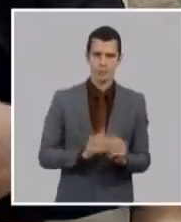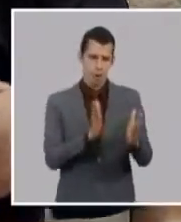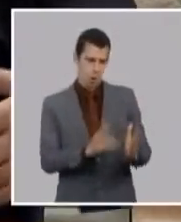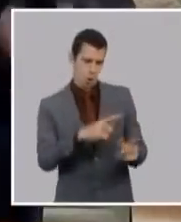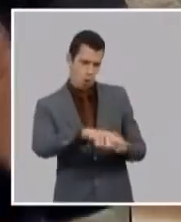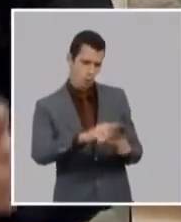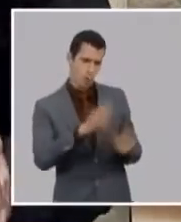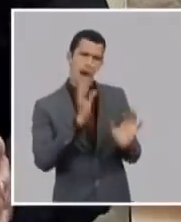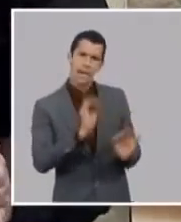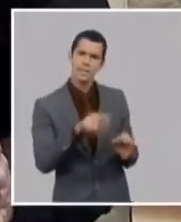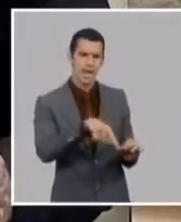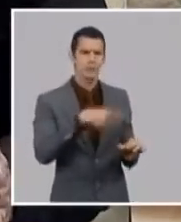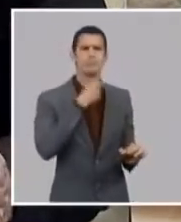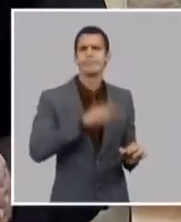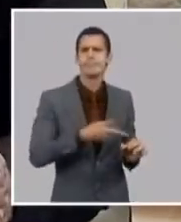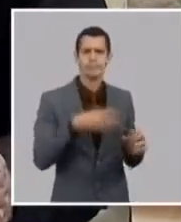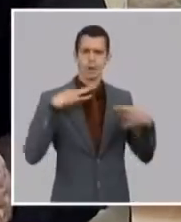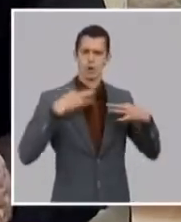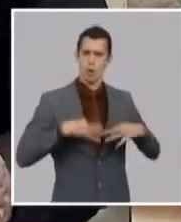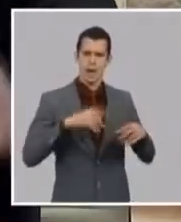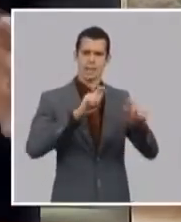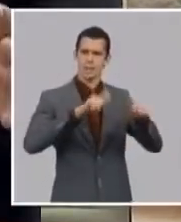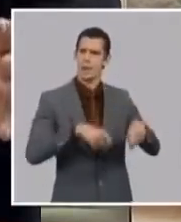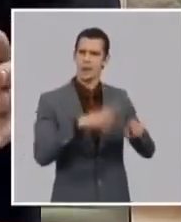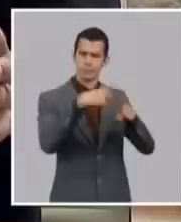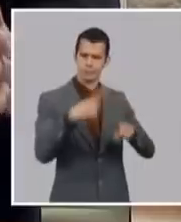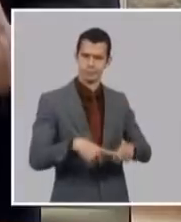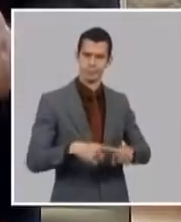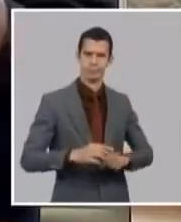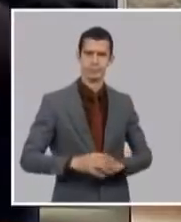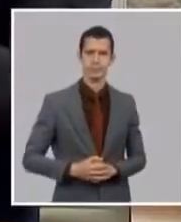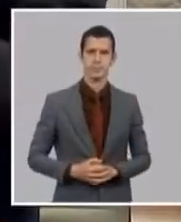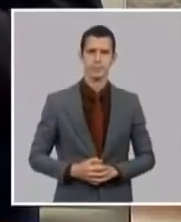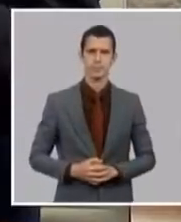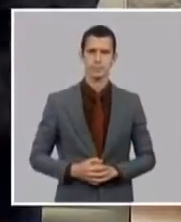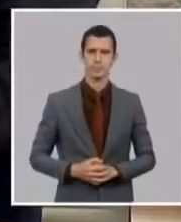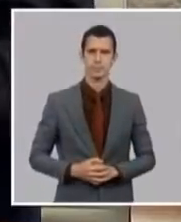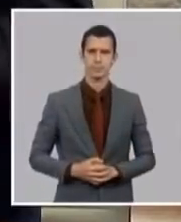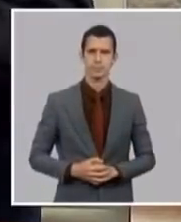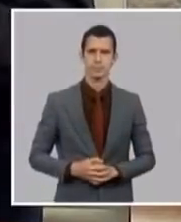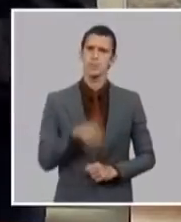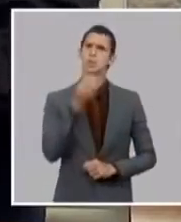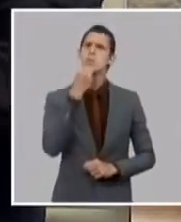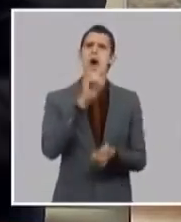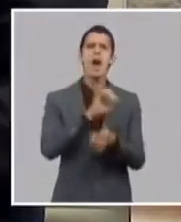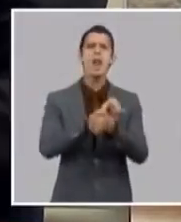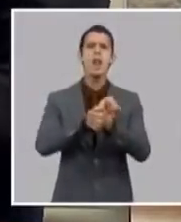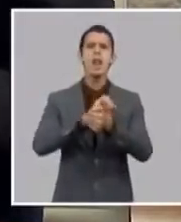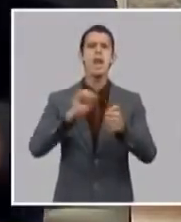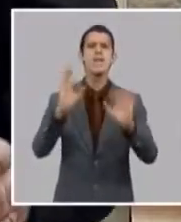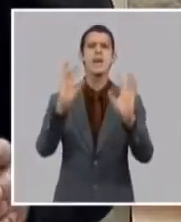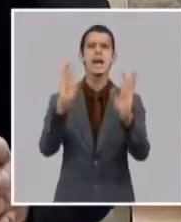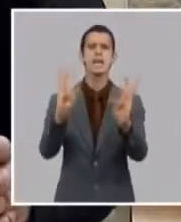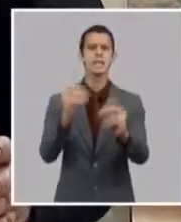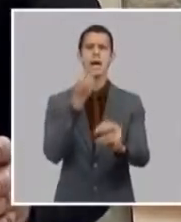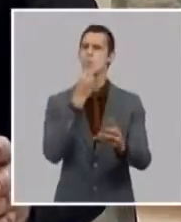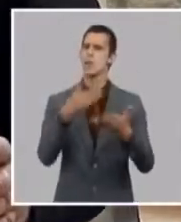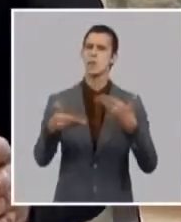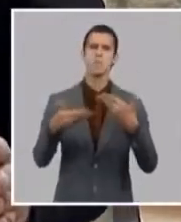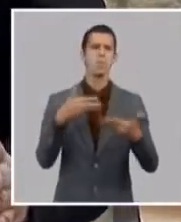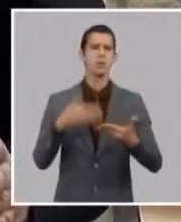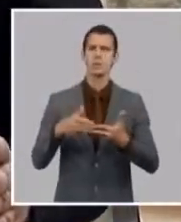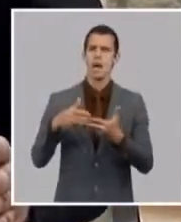traiga adicional o lo que quiera traer pero que estén solo medicamentos estén las